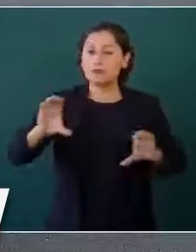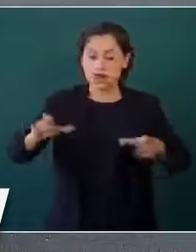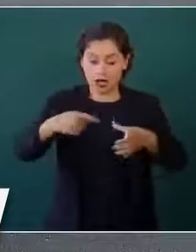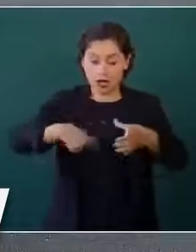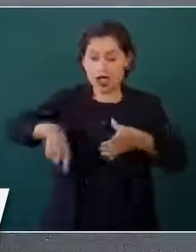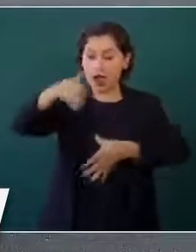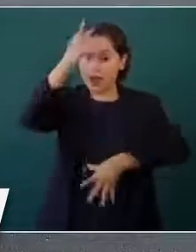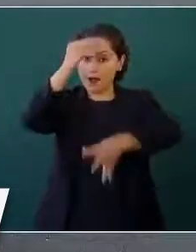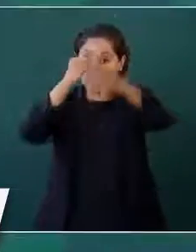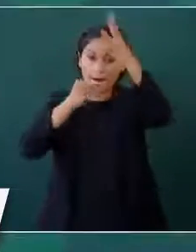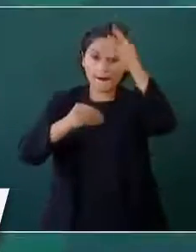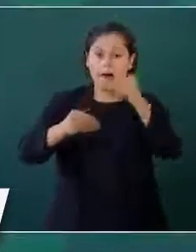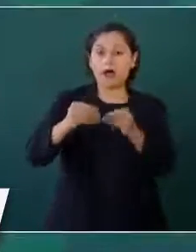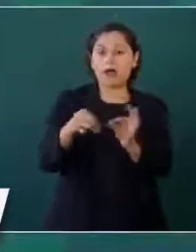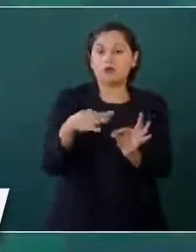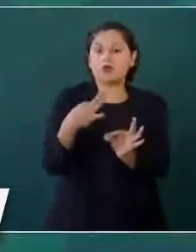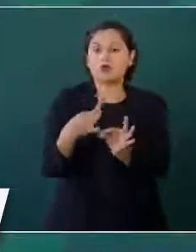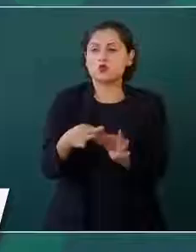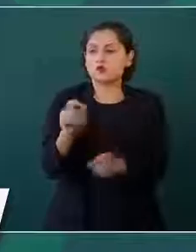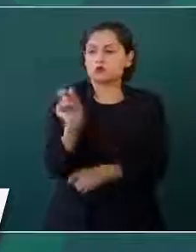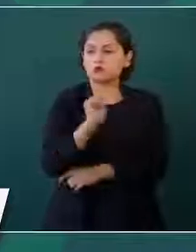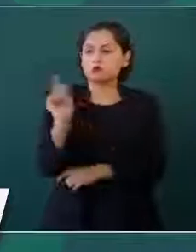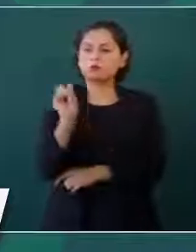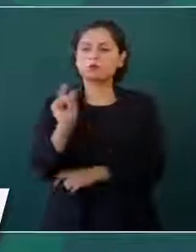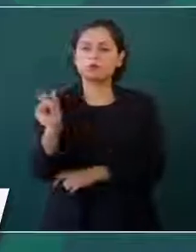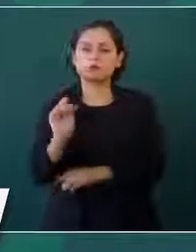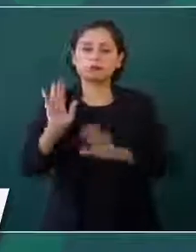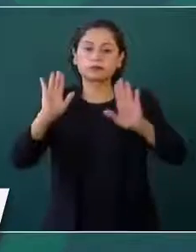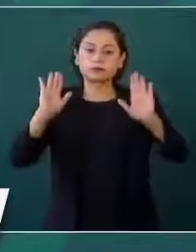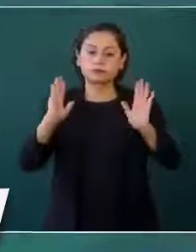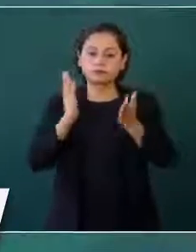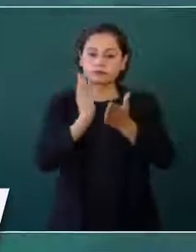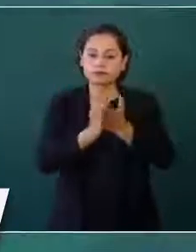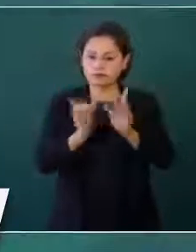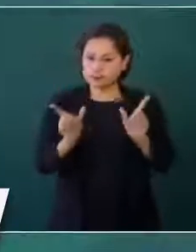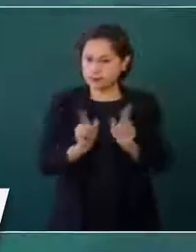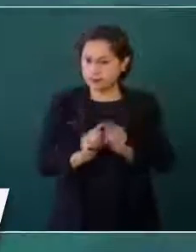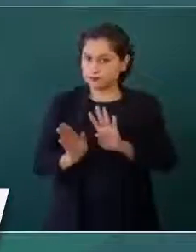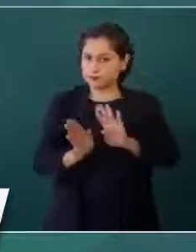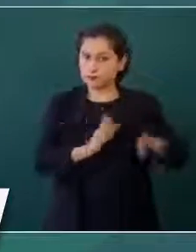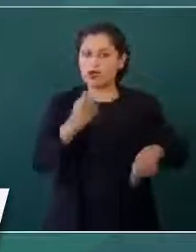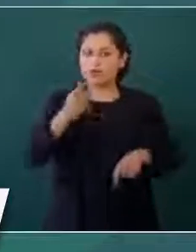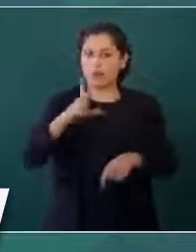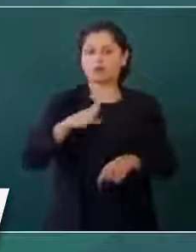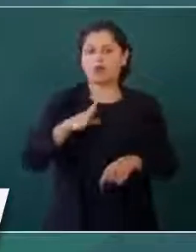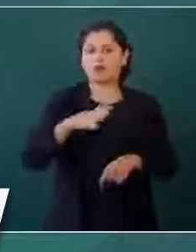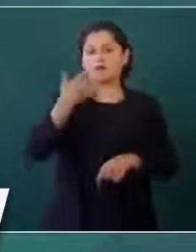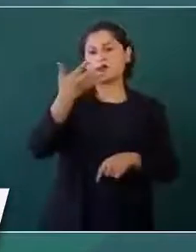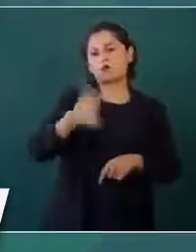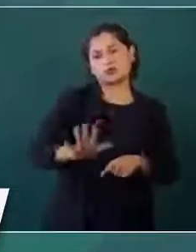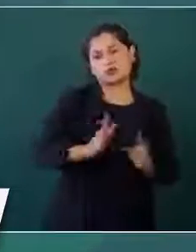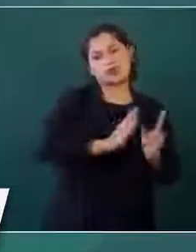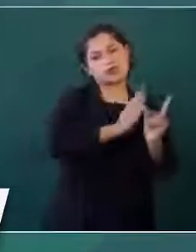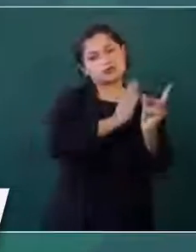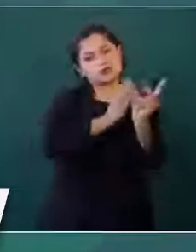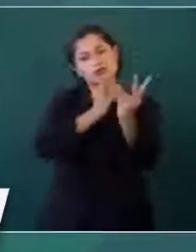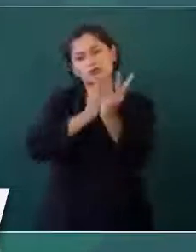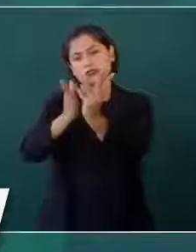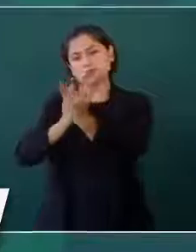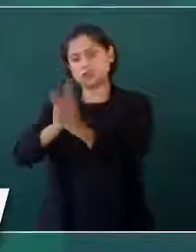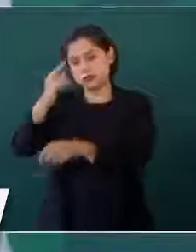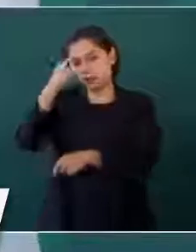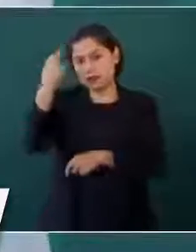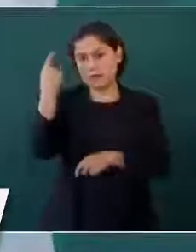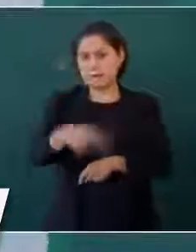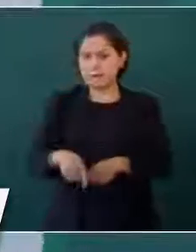Aquí la voy a dejar, pero tenemos diez líneas estratégicas que incorporan preferentemente estos